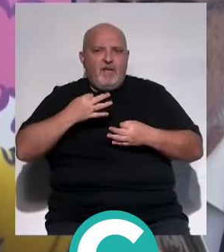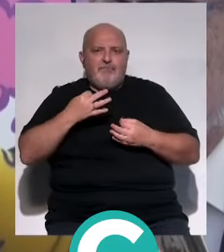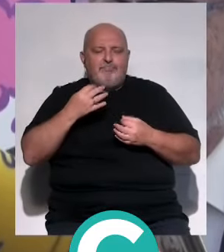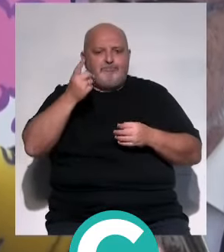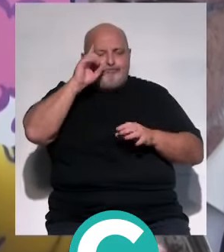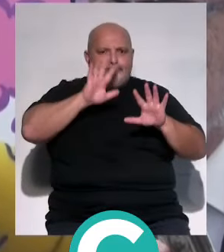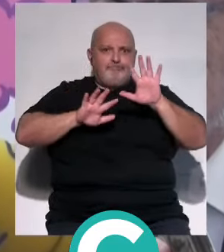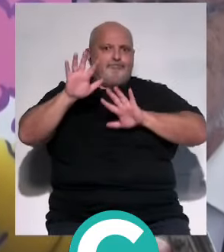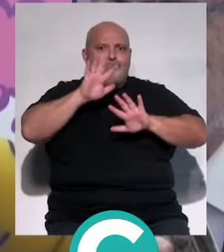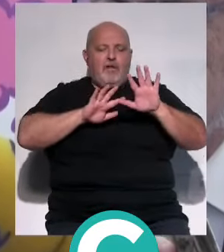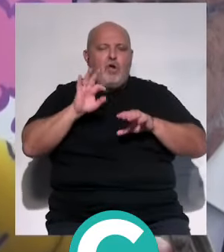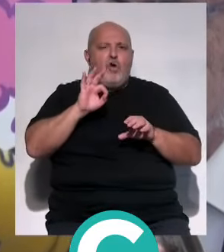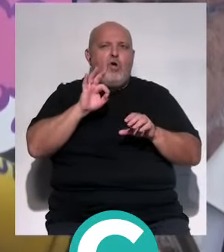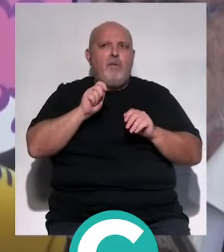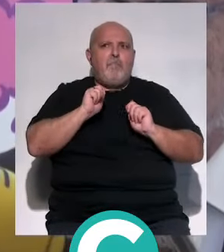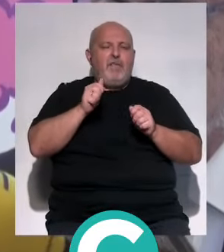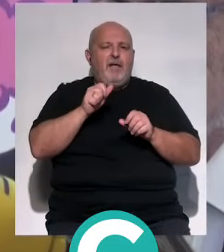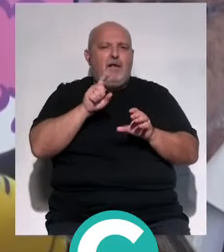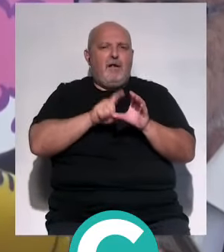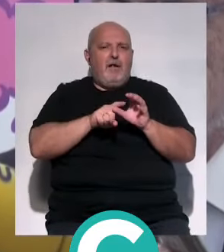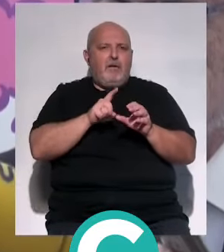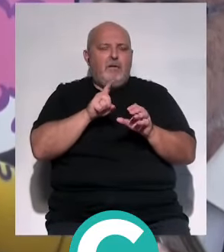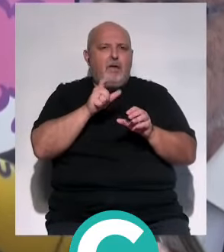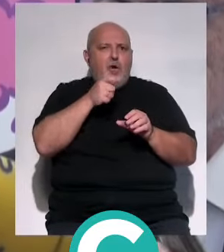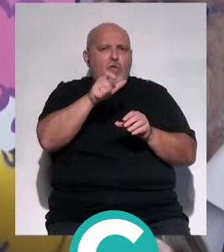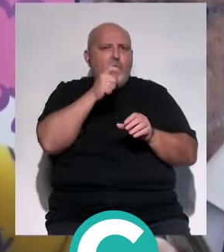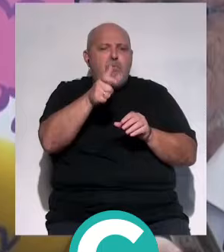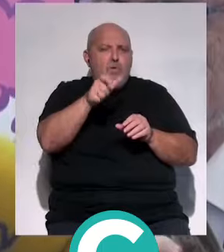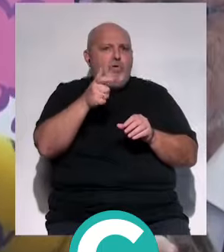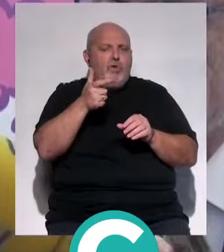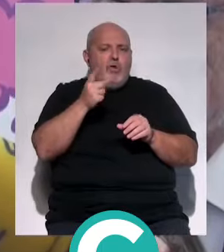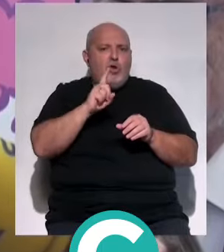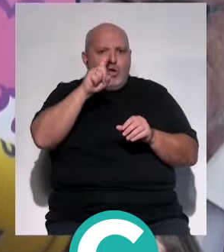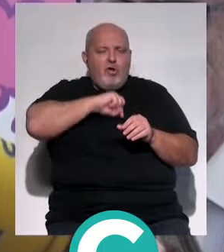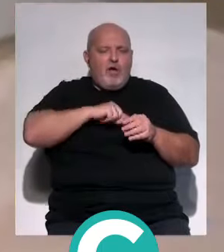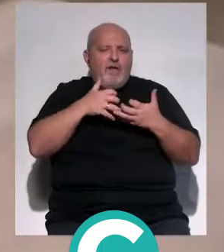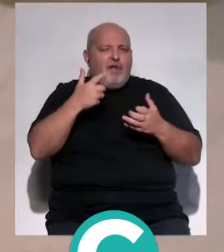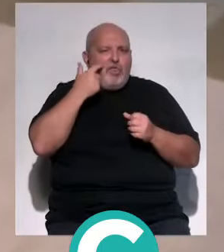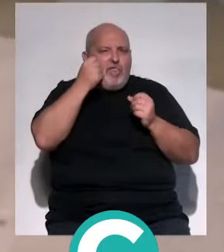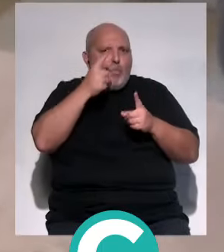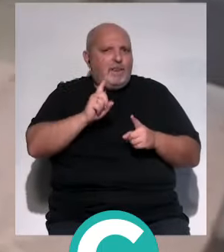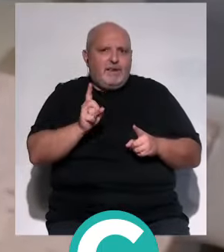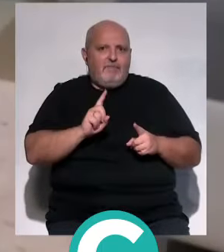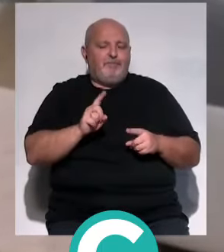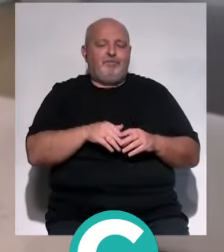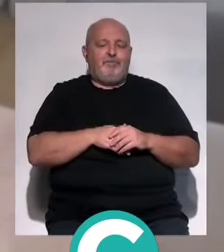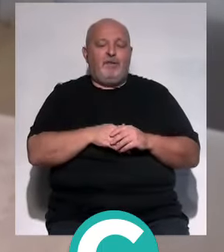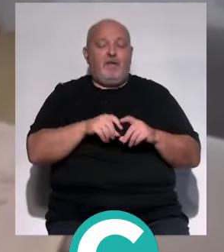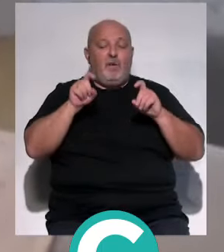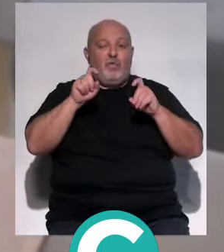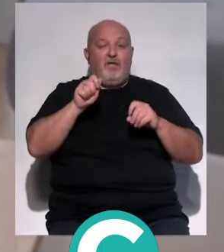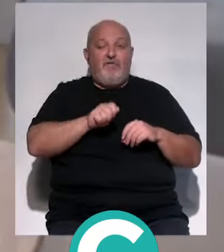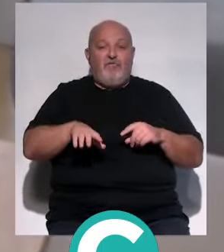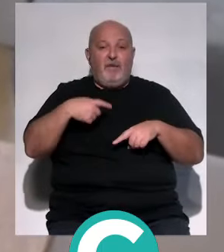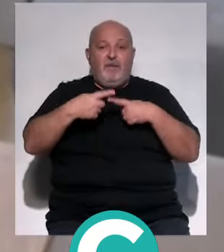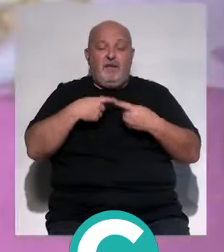o participa en la proliferación de discursos de odio sin tampoco ser consciente de que eso es algo grave. La educación en la familia y la